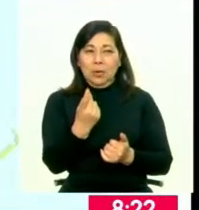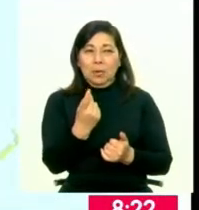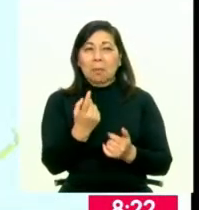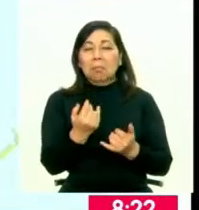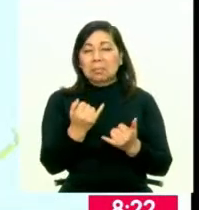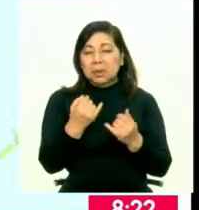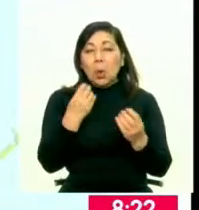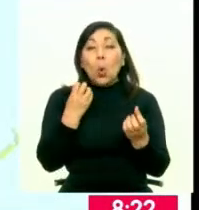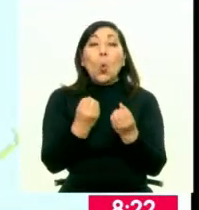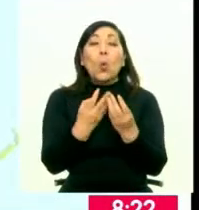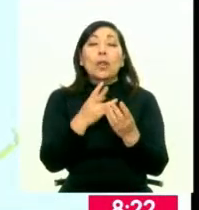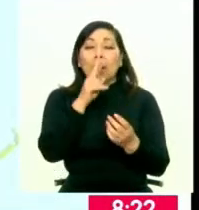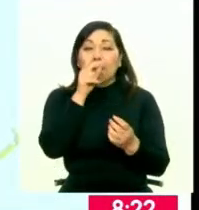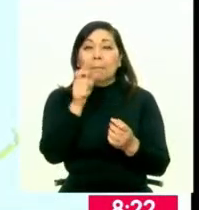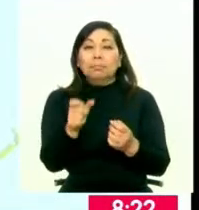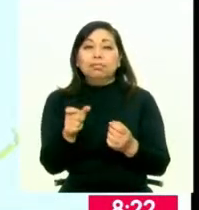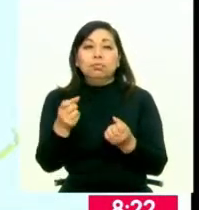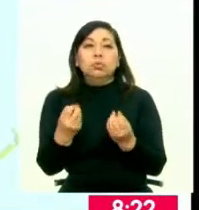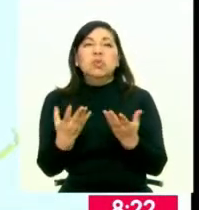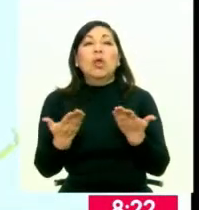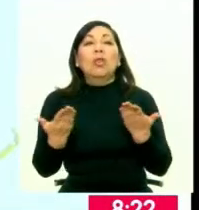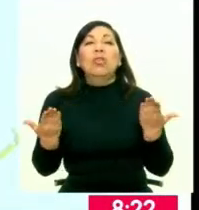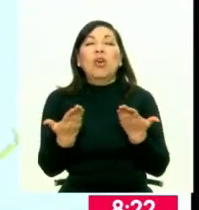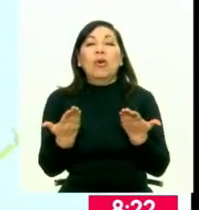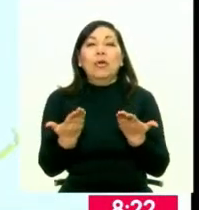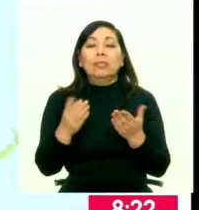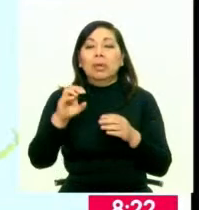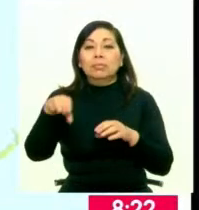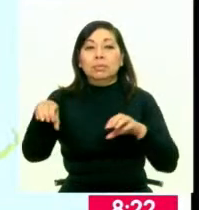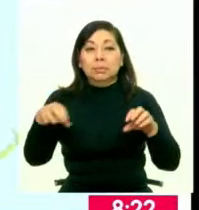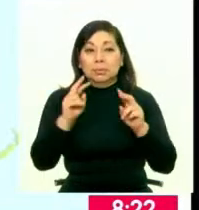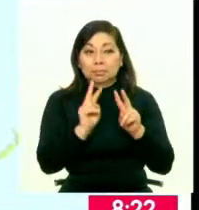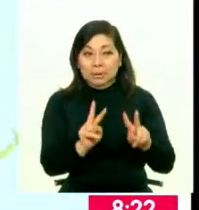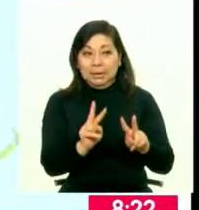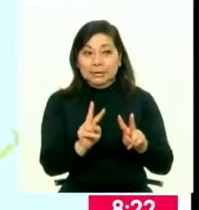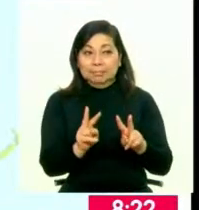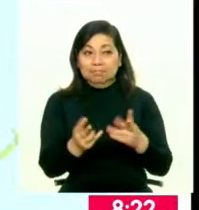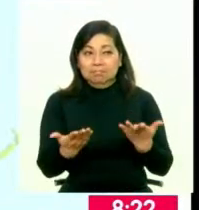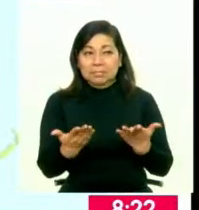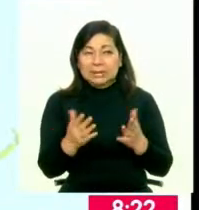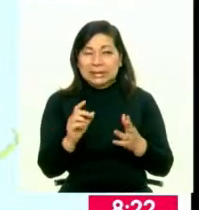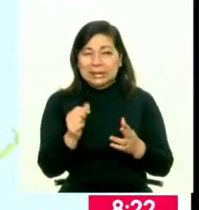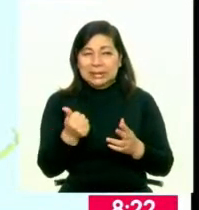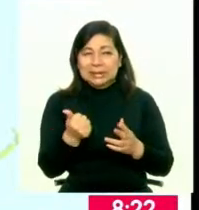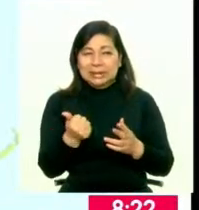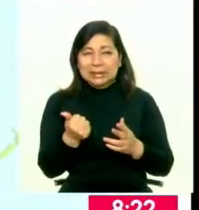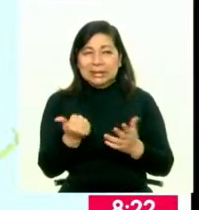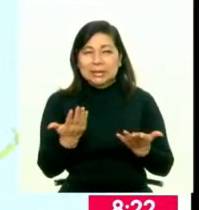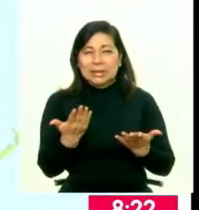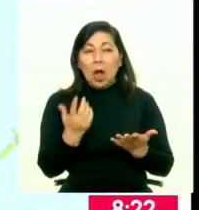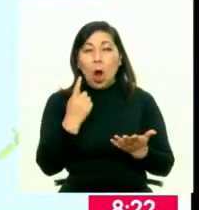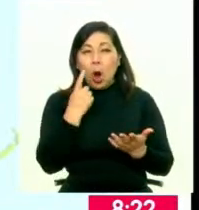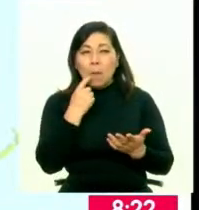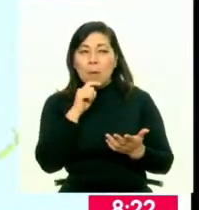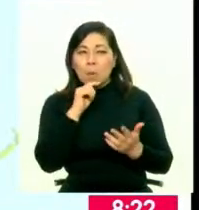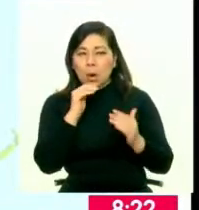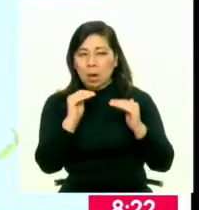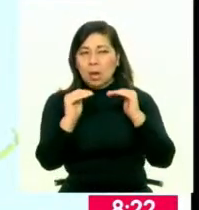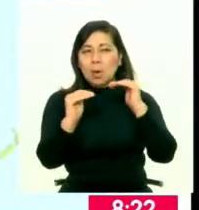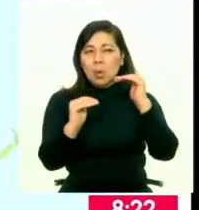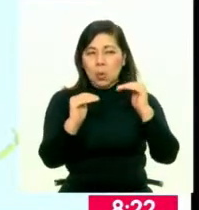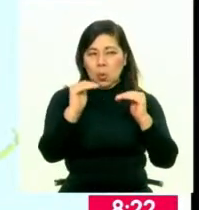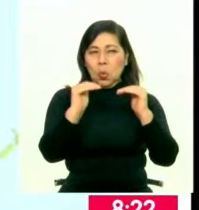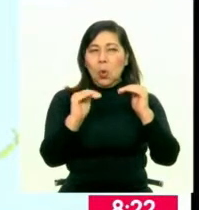conocer así cuántos peruanos somos y dónde estamos. Como puedes ver, tenemos casi igual número de hombres como mujeres